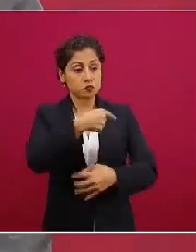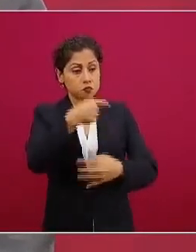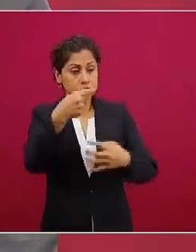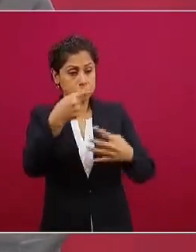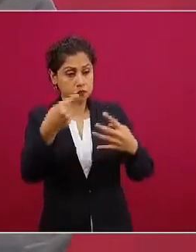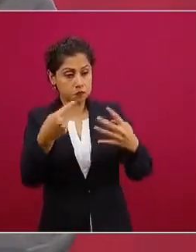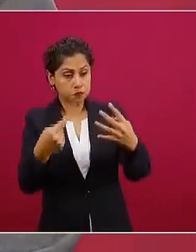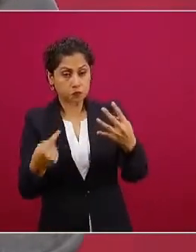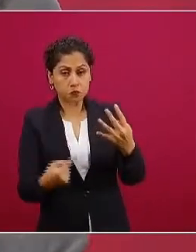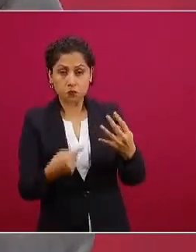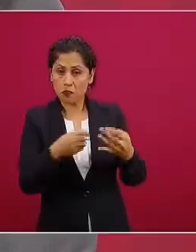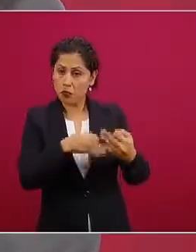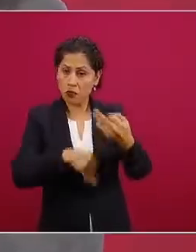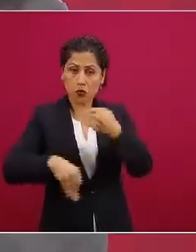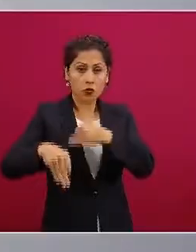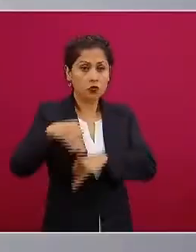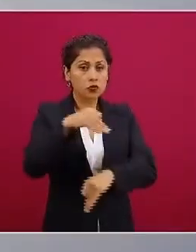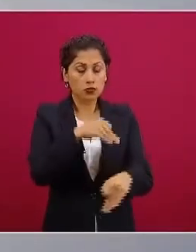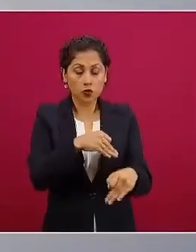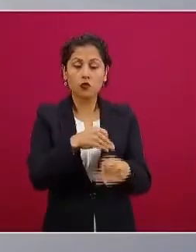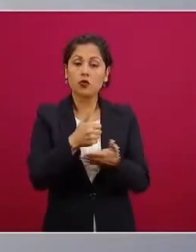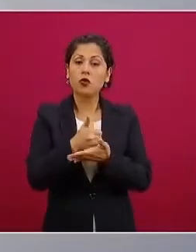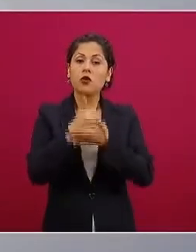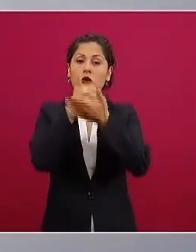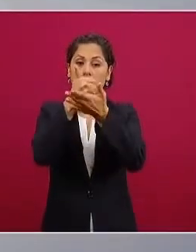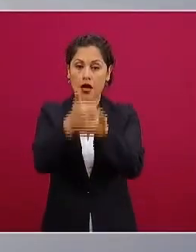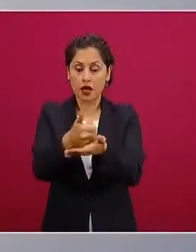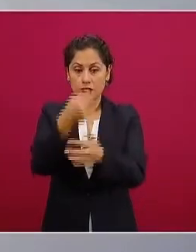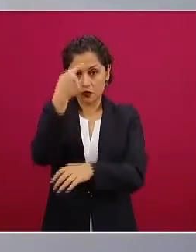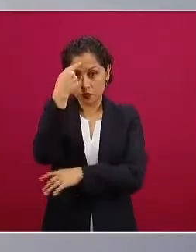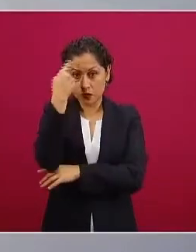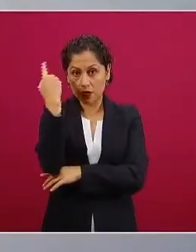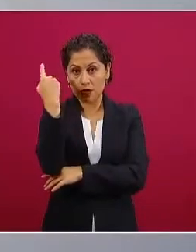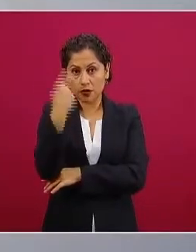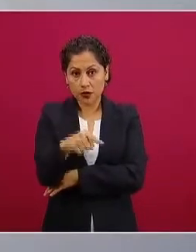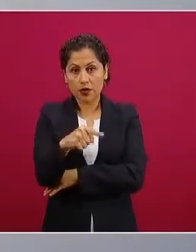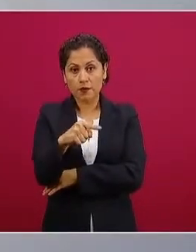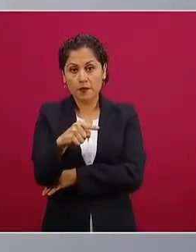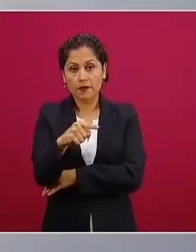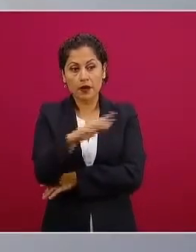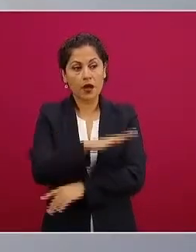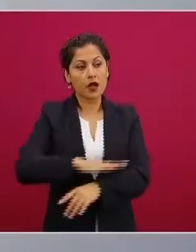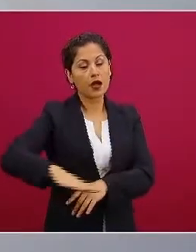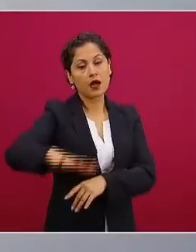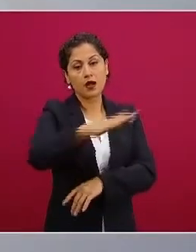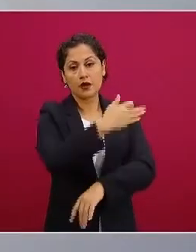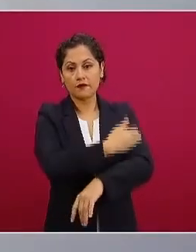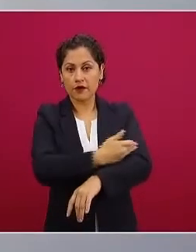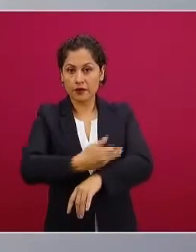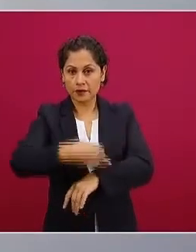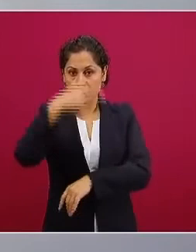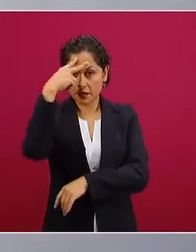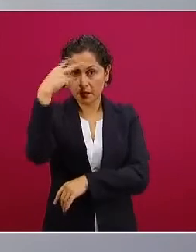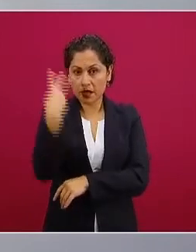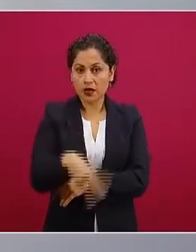al 70 por ciento de las familias mexicanas,